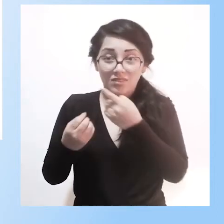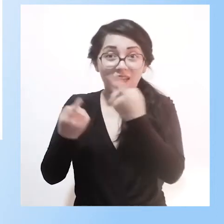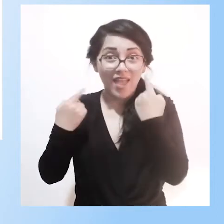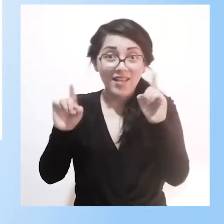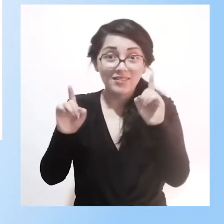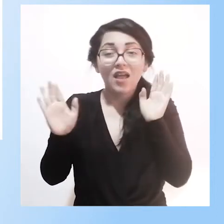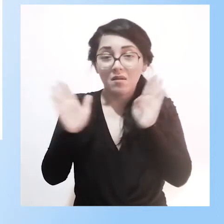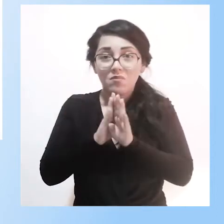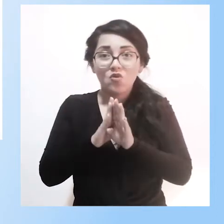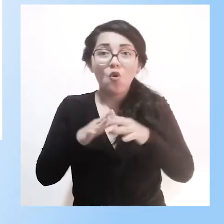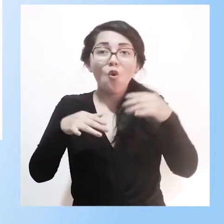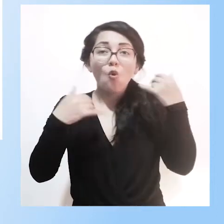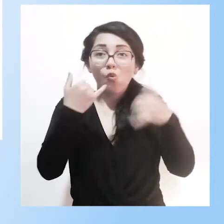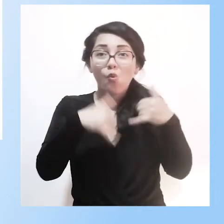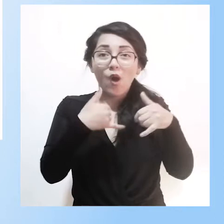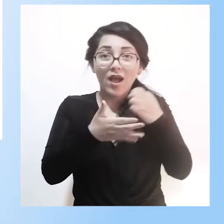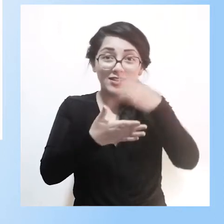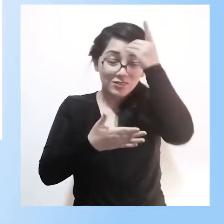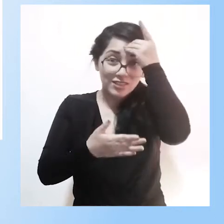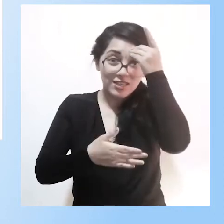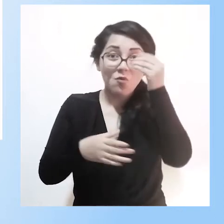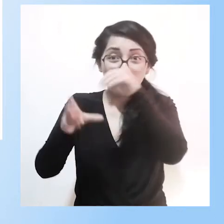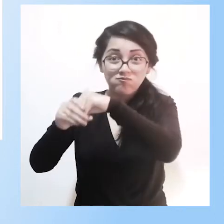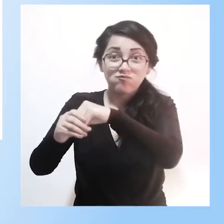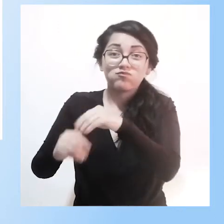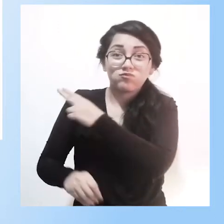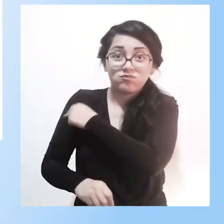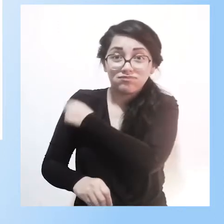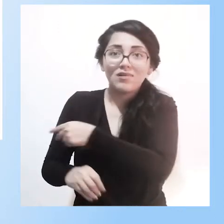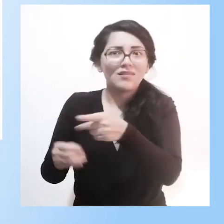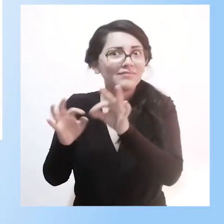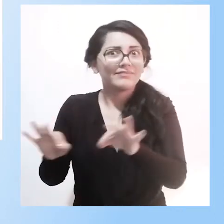lúdico educativo en la educación hospitalaria es muy importante.